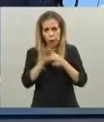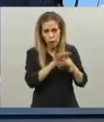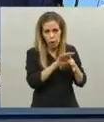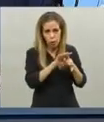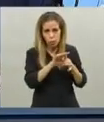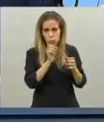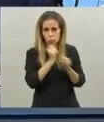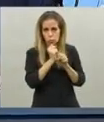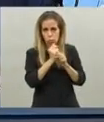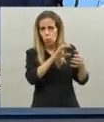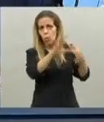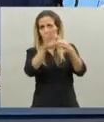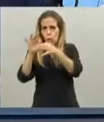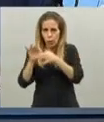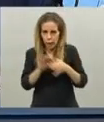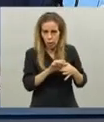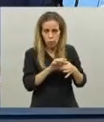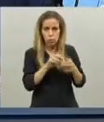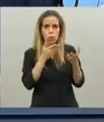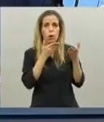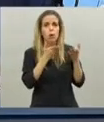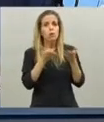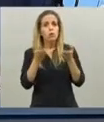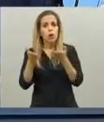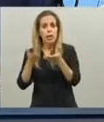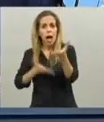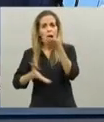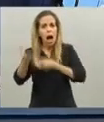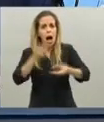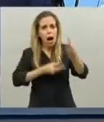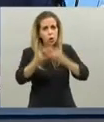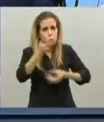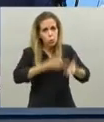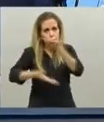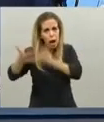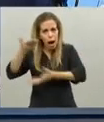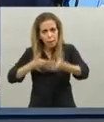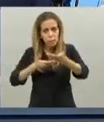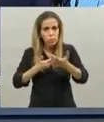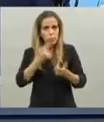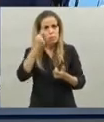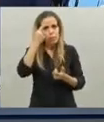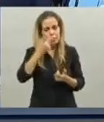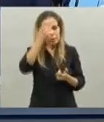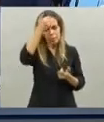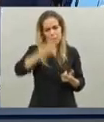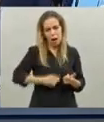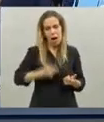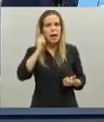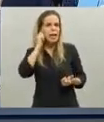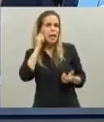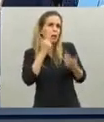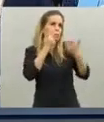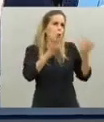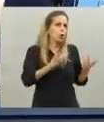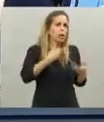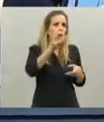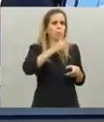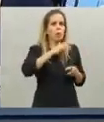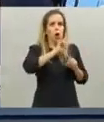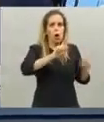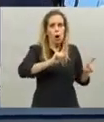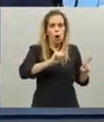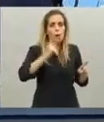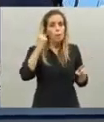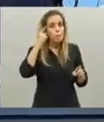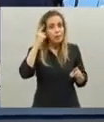con la solidaridad de todos porque no es solo pensar en uno que tal vez no tiene una edad de riego ni una enfermedad sino